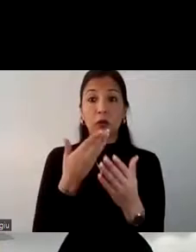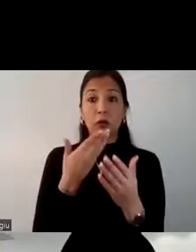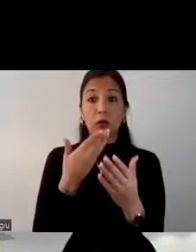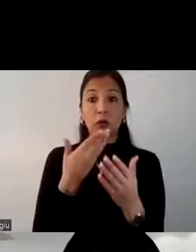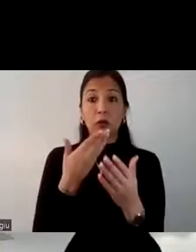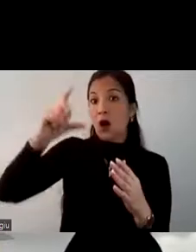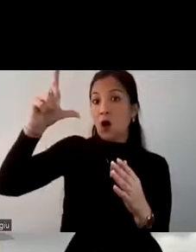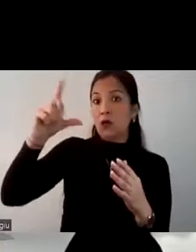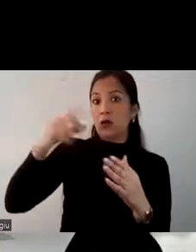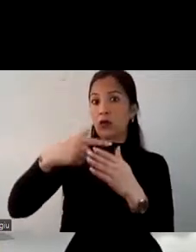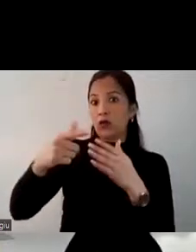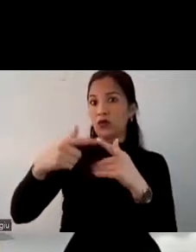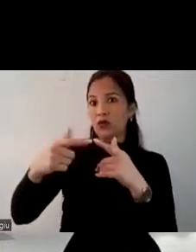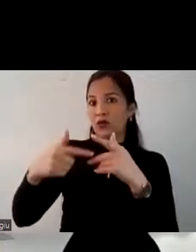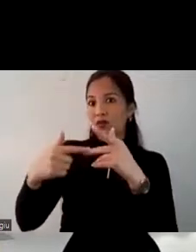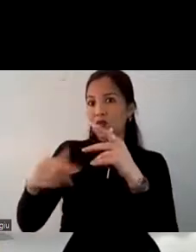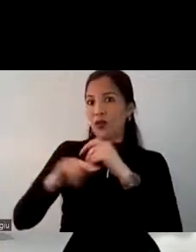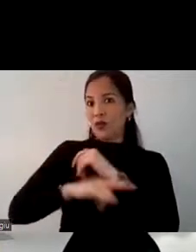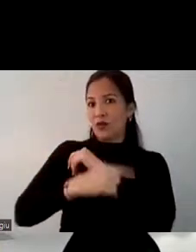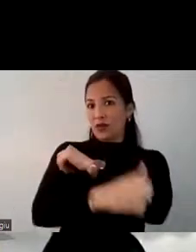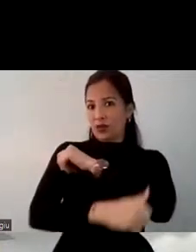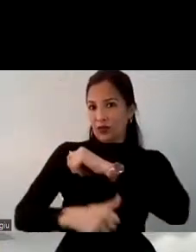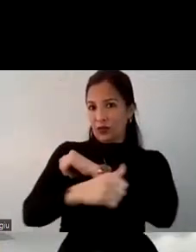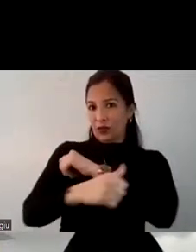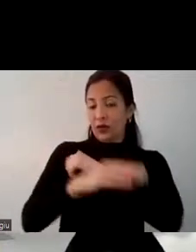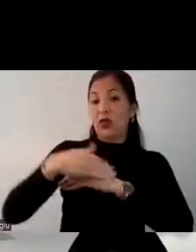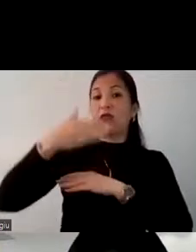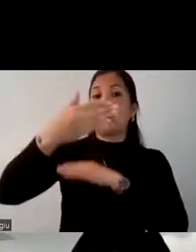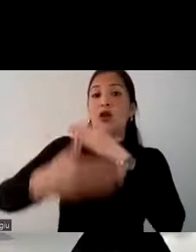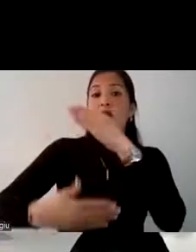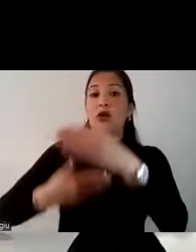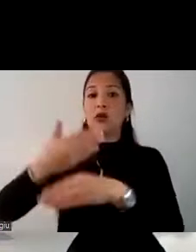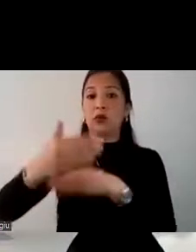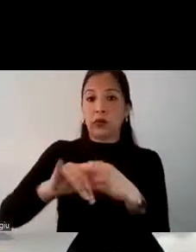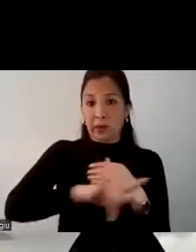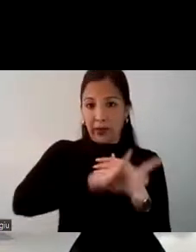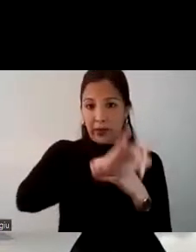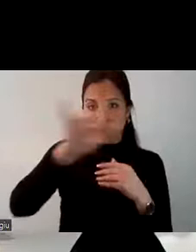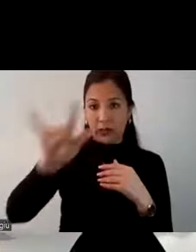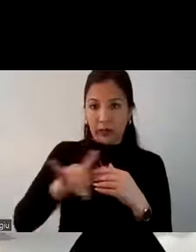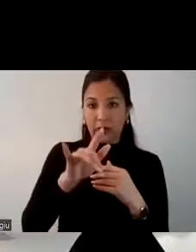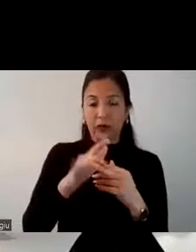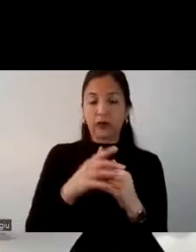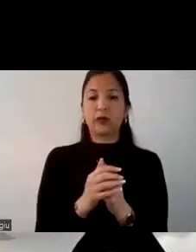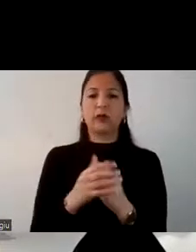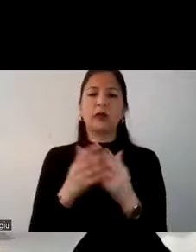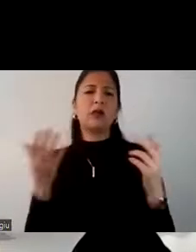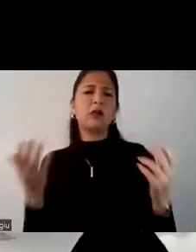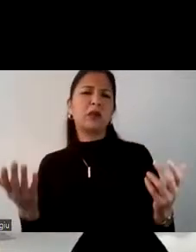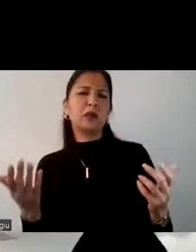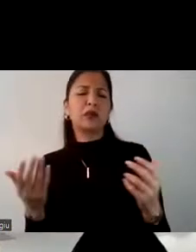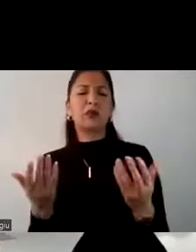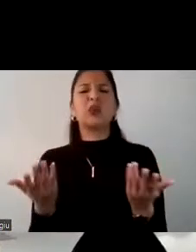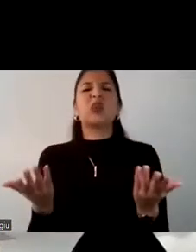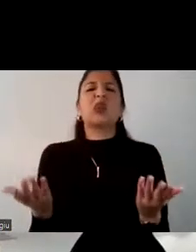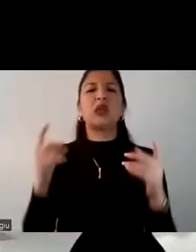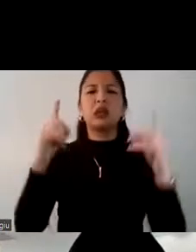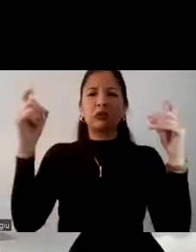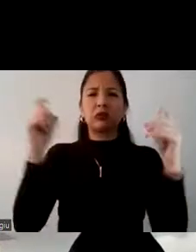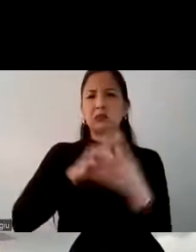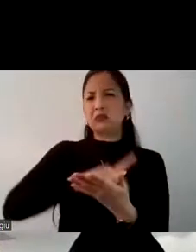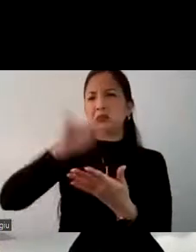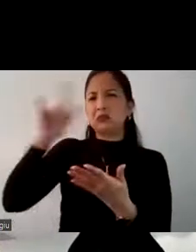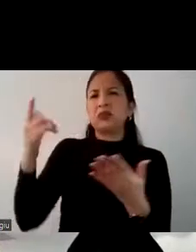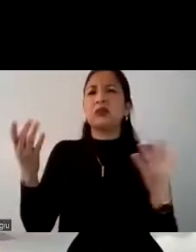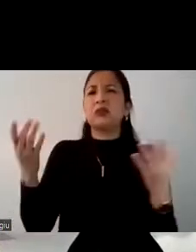al extranjero en el periodo de pospandemia? Es verdad, lo hemos venido conversando. ¿Pero qué significa un viaje internacional? ¿Cuáles